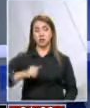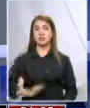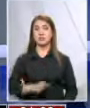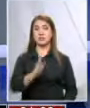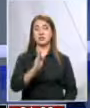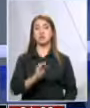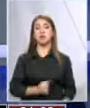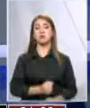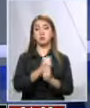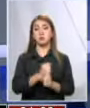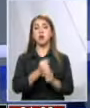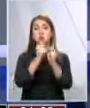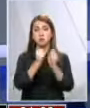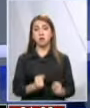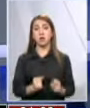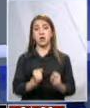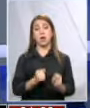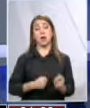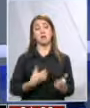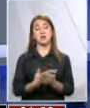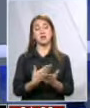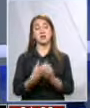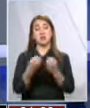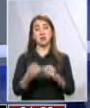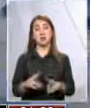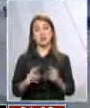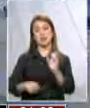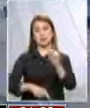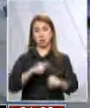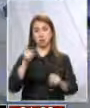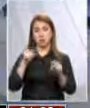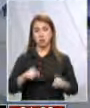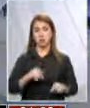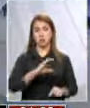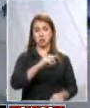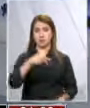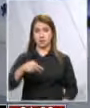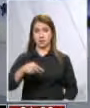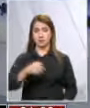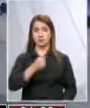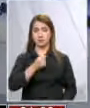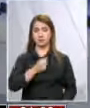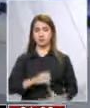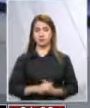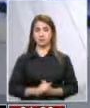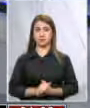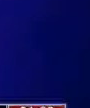también en paro, pueden darse el lujo de aceptar. Hoy, en CNN Prime.